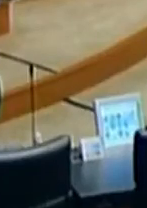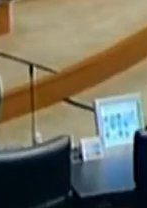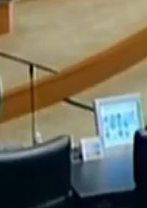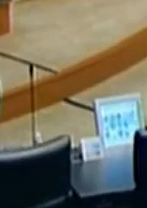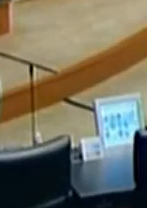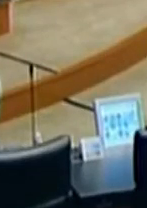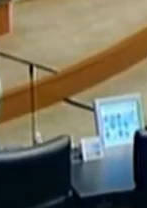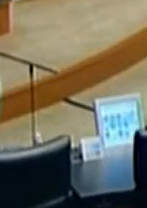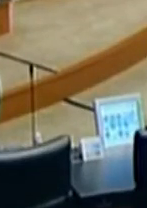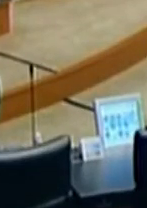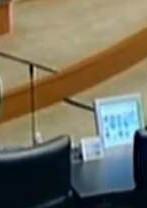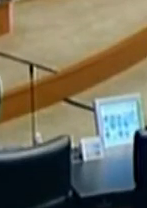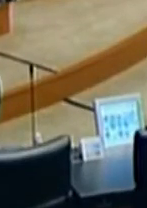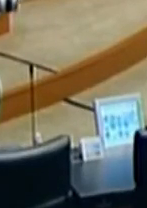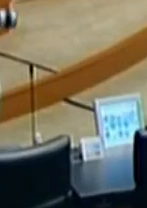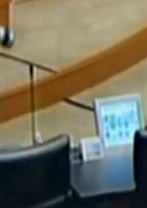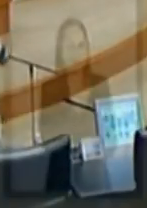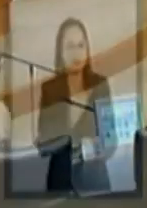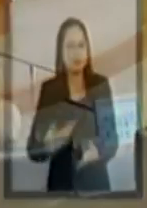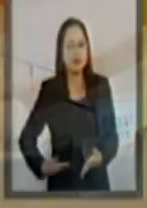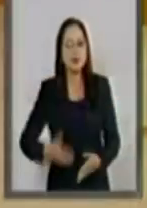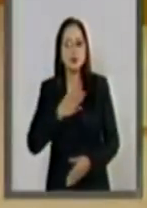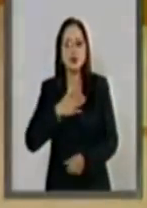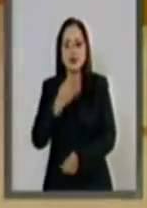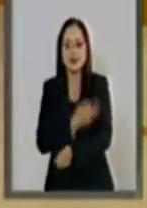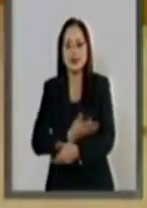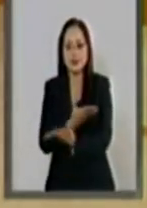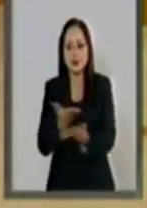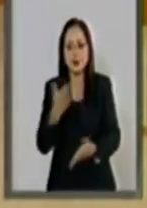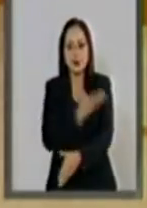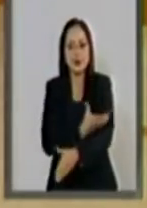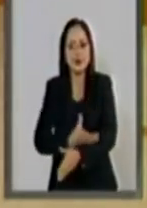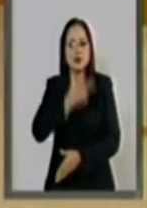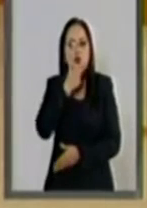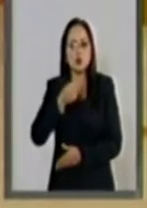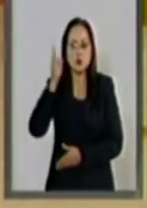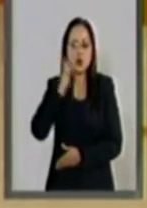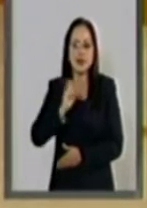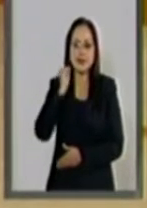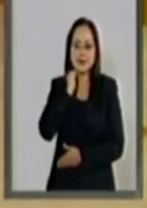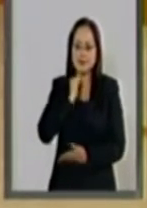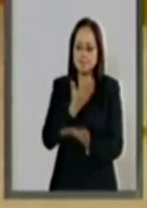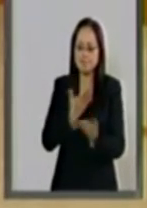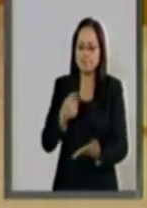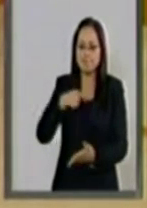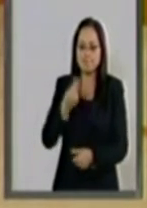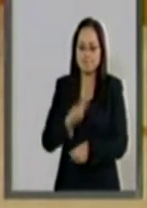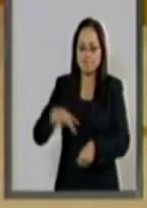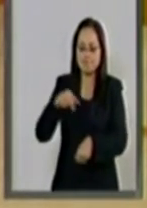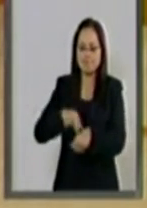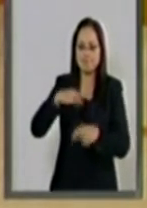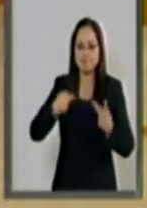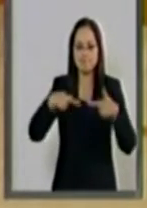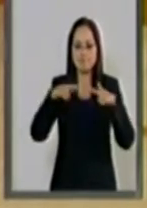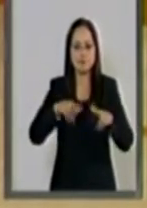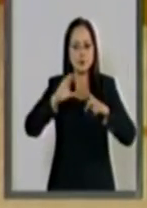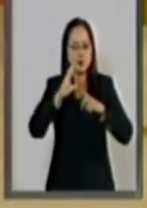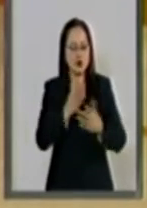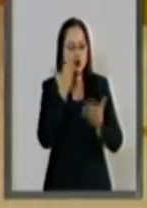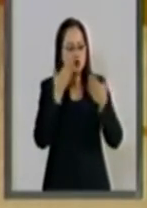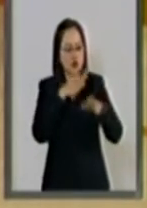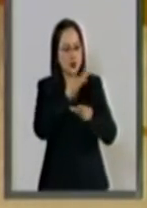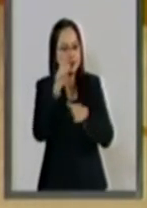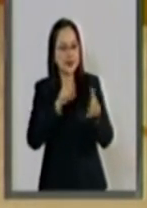Muchas gracias, señor Presidente. Muy buenas tardes, compañeras y compañeros. Senadores, vengo a nombre de la Comisión de Estudios